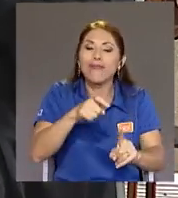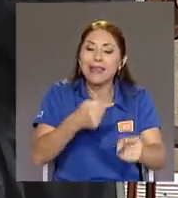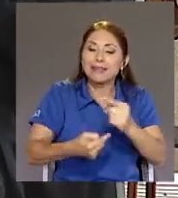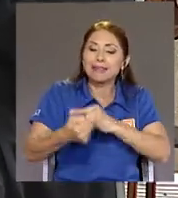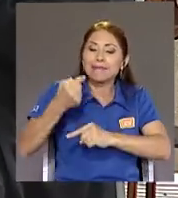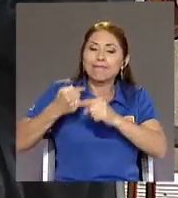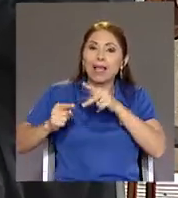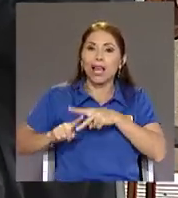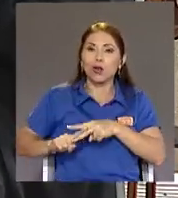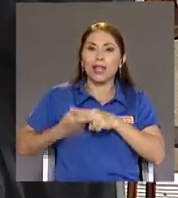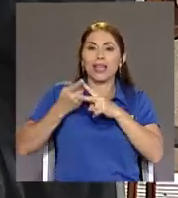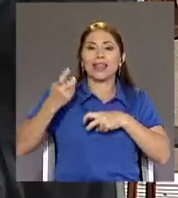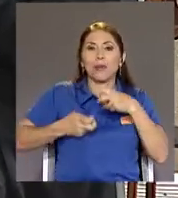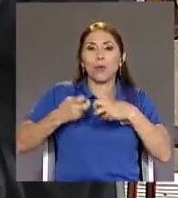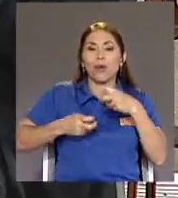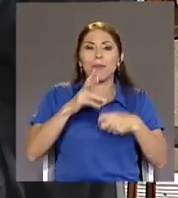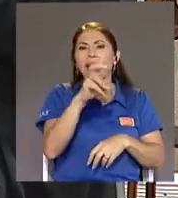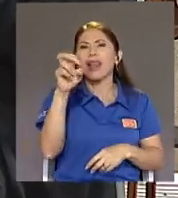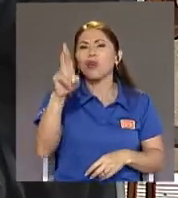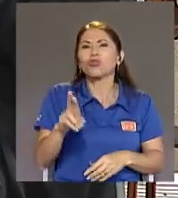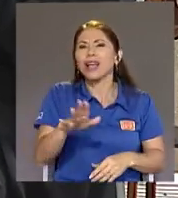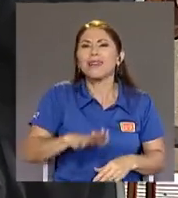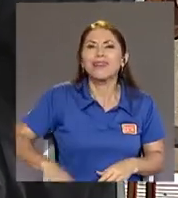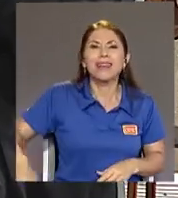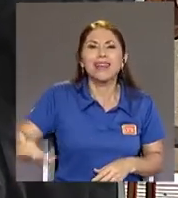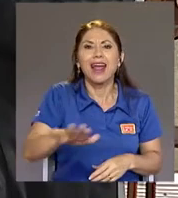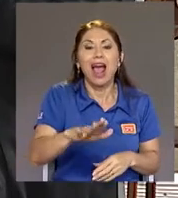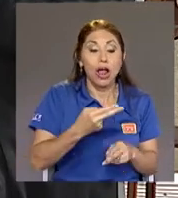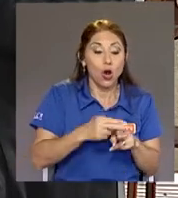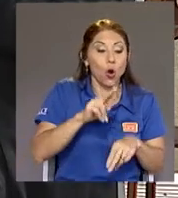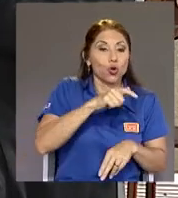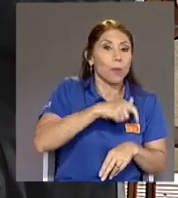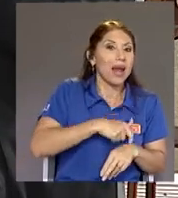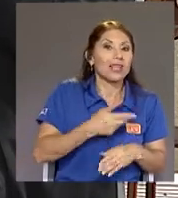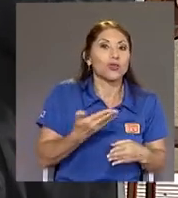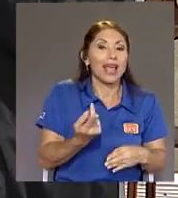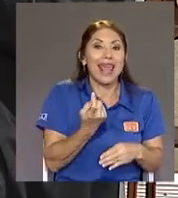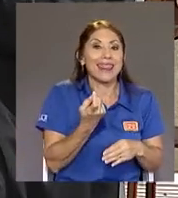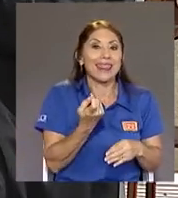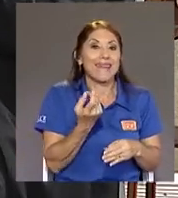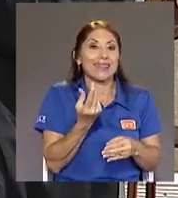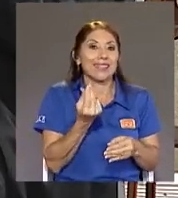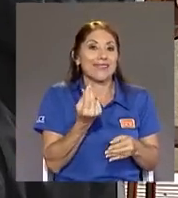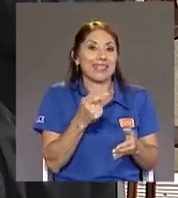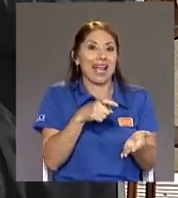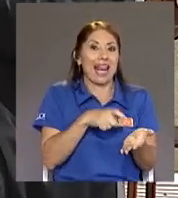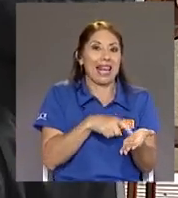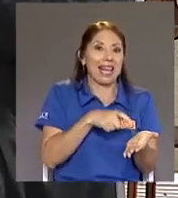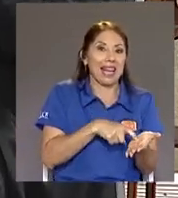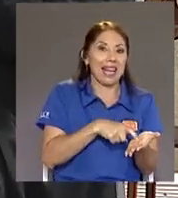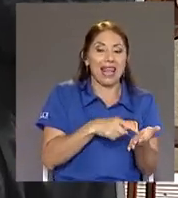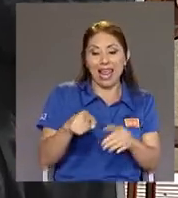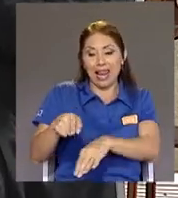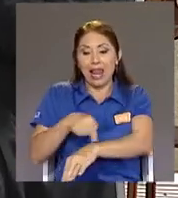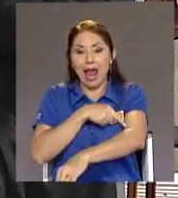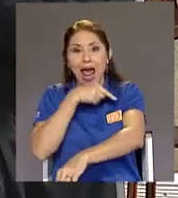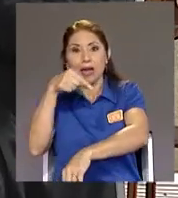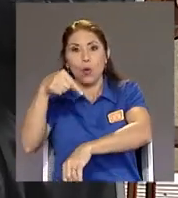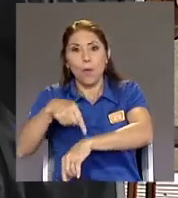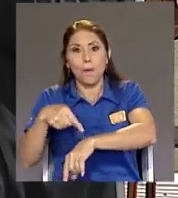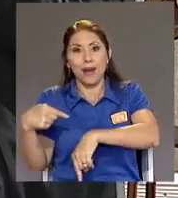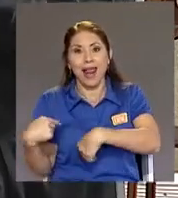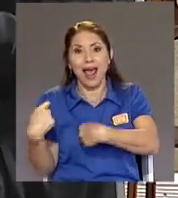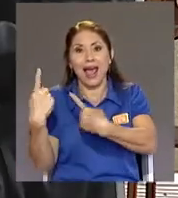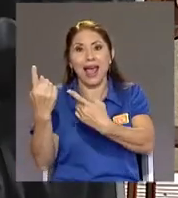Para en el corto Plazo El déficit fiscal En el largo Plazo Este desfase Que le comentaba Más